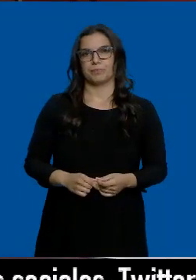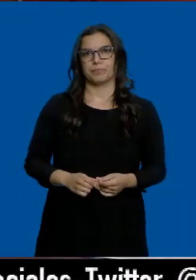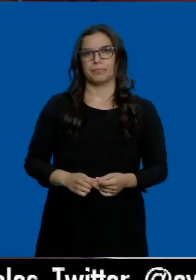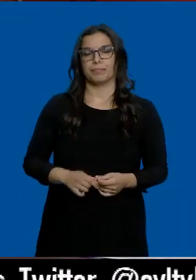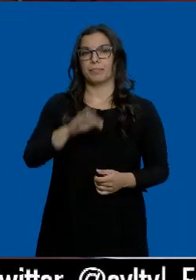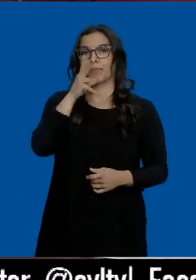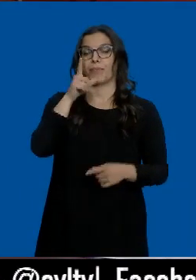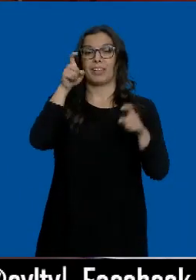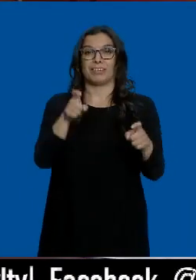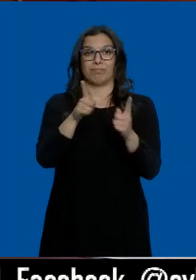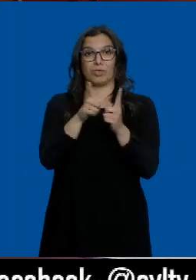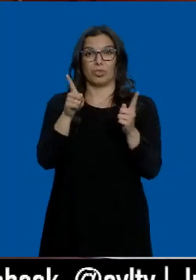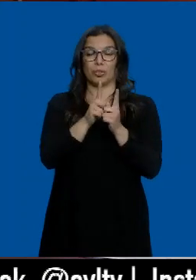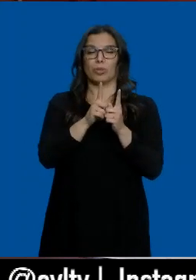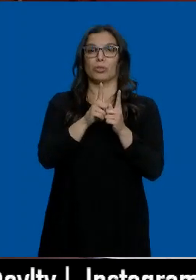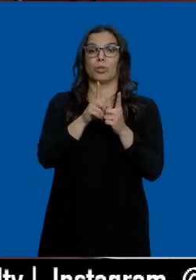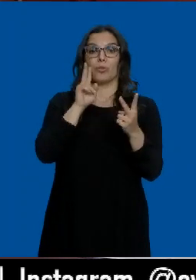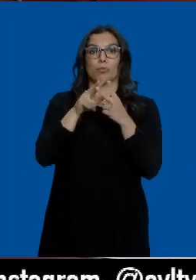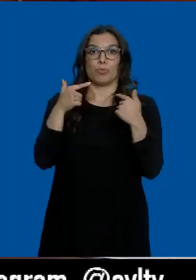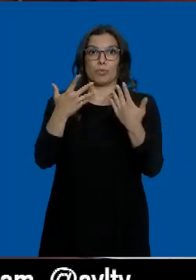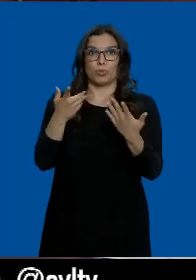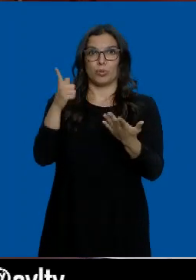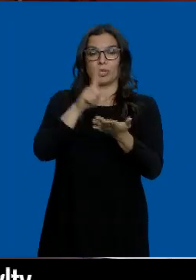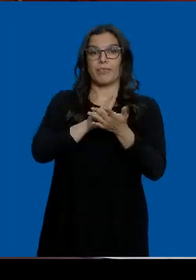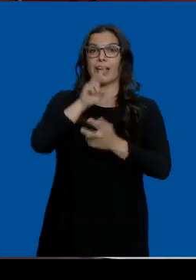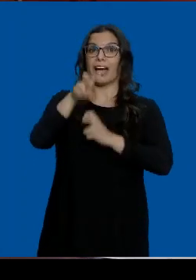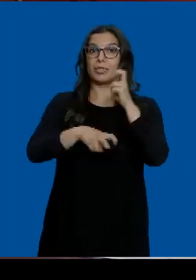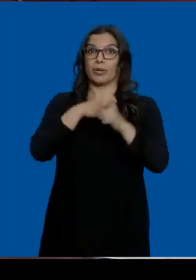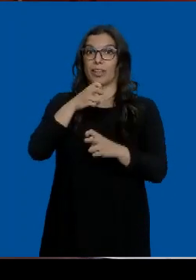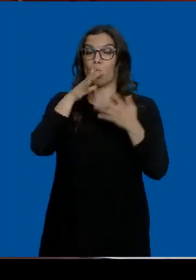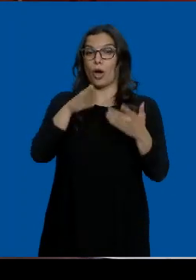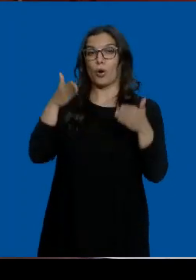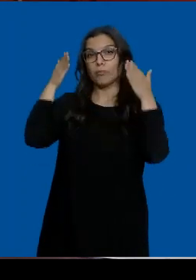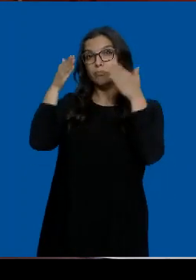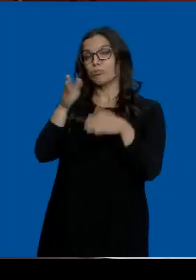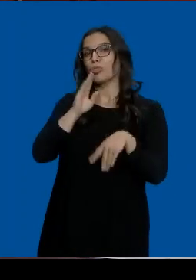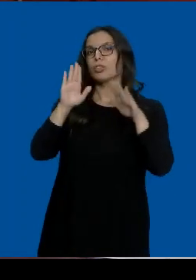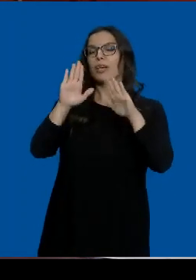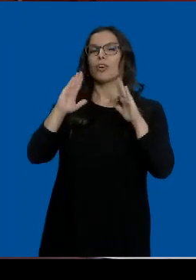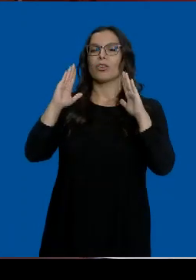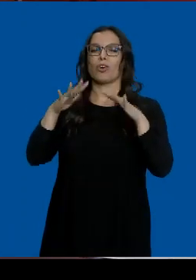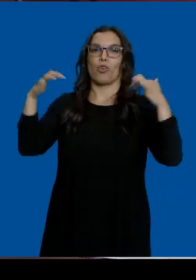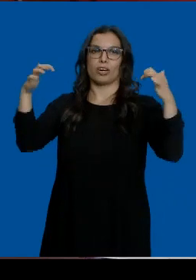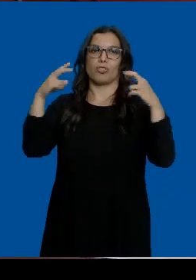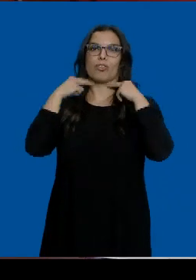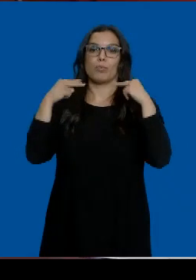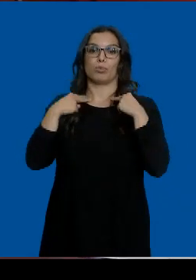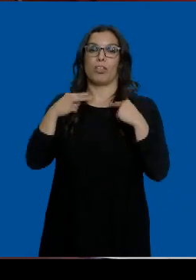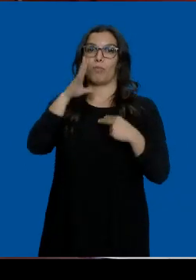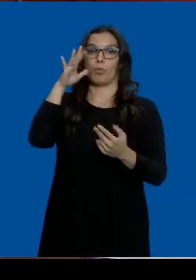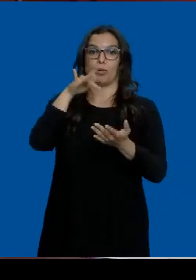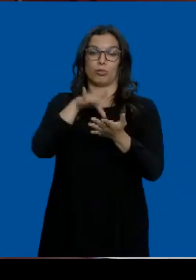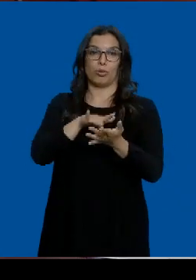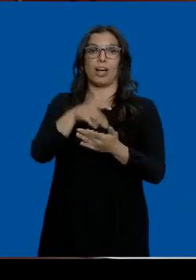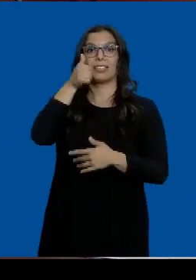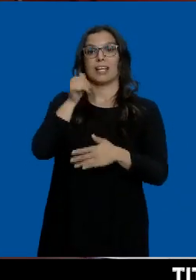Vamos a hacer una pequeña pausa y enseguida volvemos. La actualidad está ahora mismo en el Congreso de los Diputados. Pedro Sánchez comparece para,